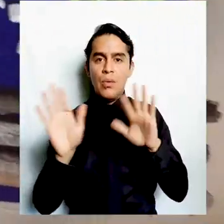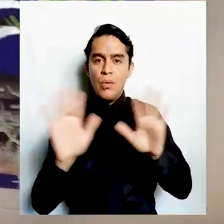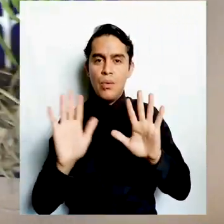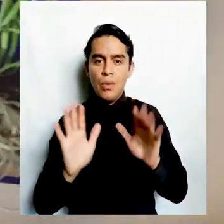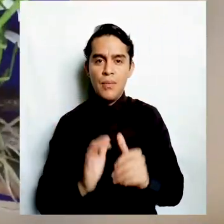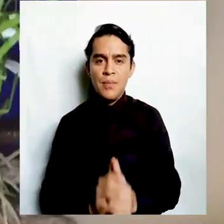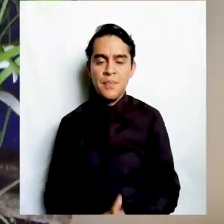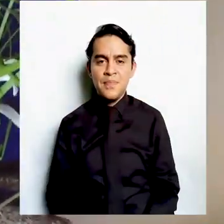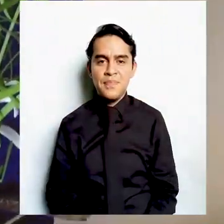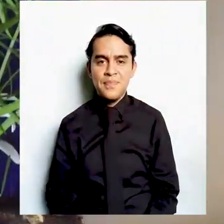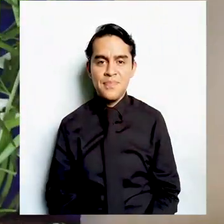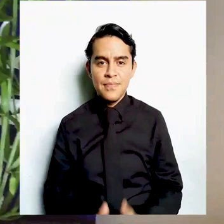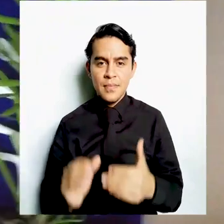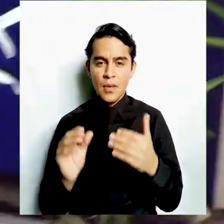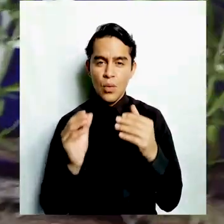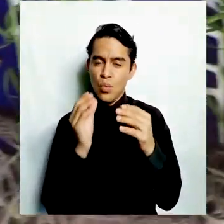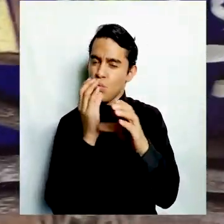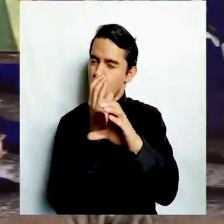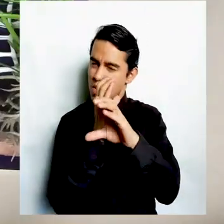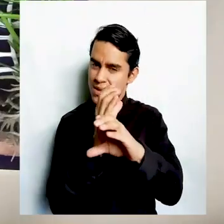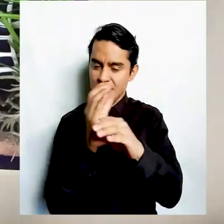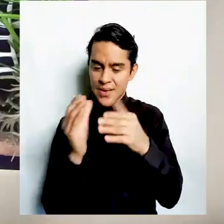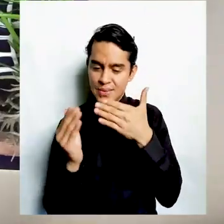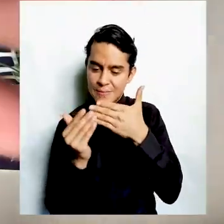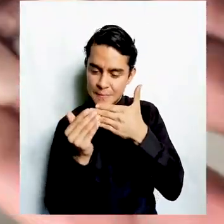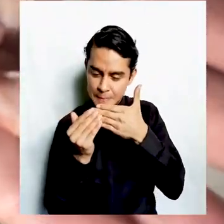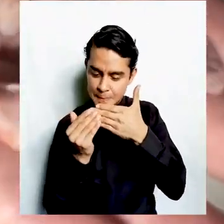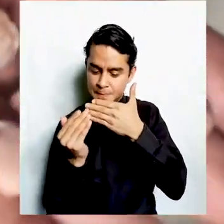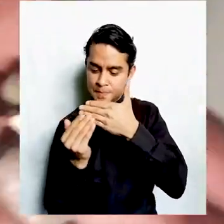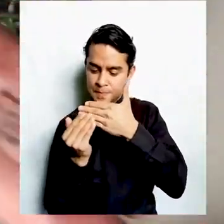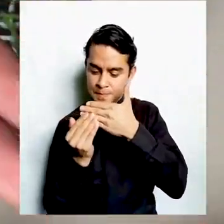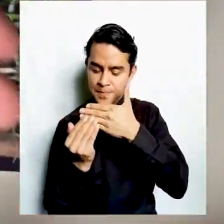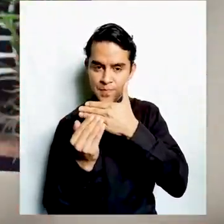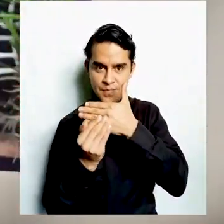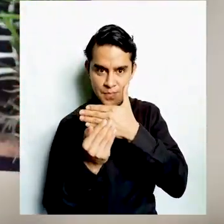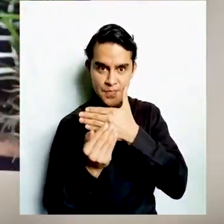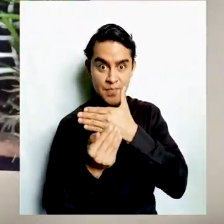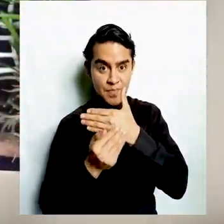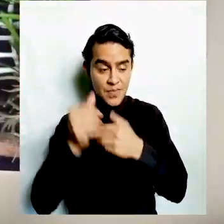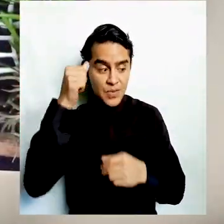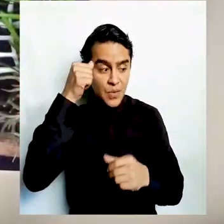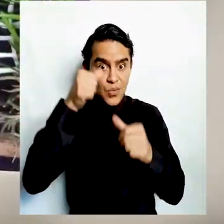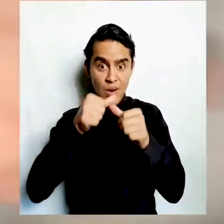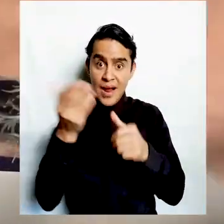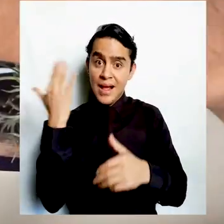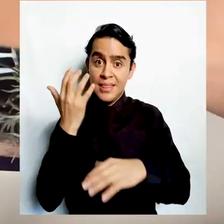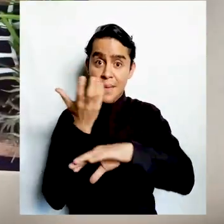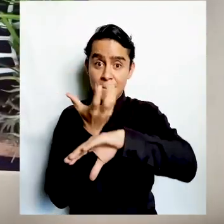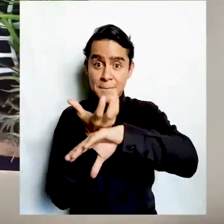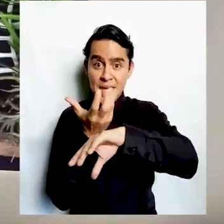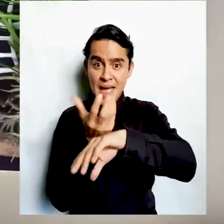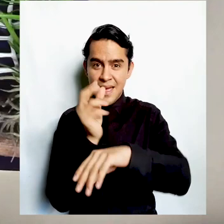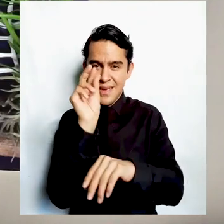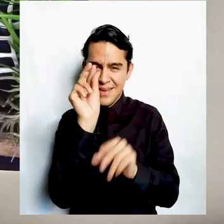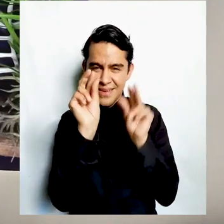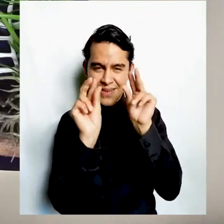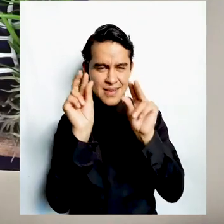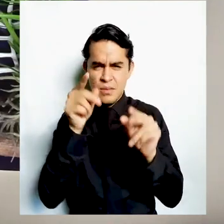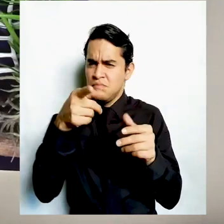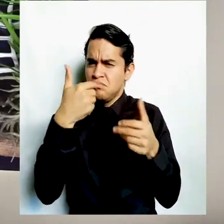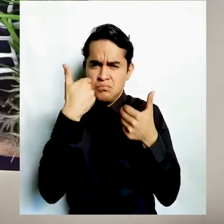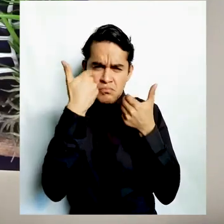Presionalo con mucho cuidado. ¿Recuerdan las piedritas? Las colocaremos donde queramos.